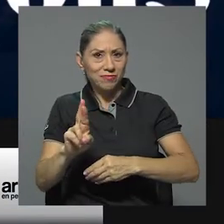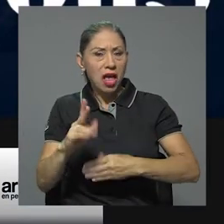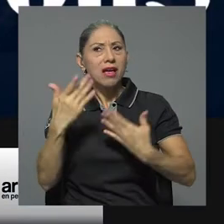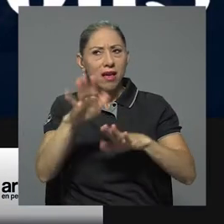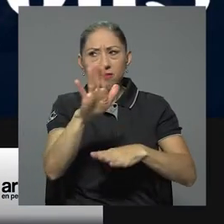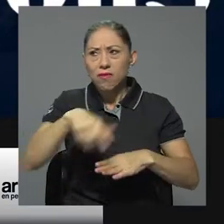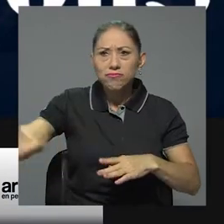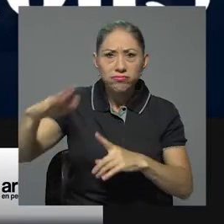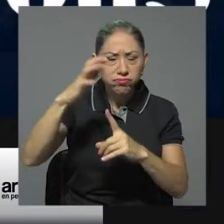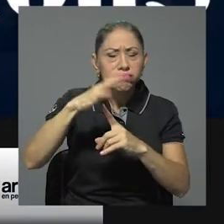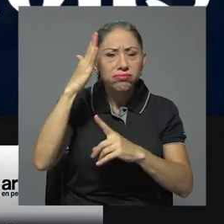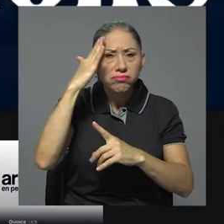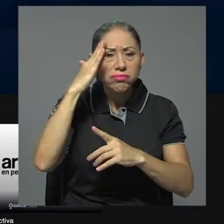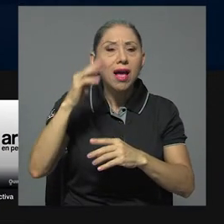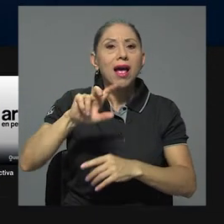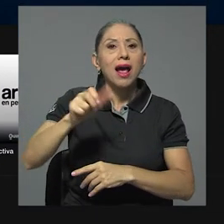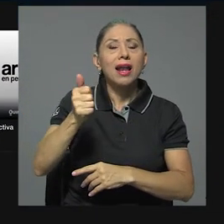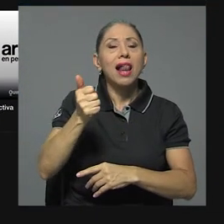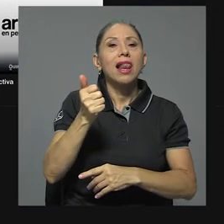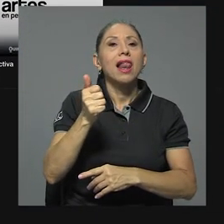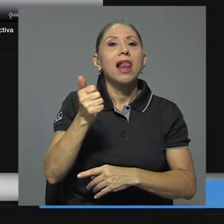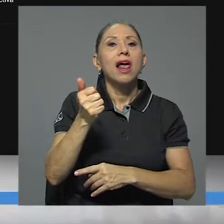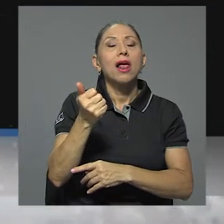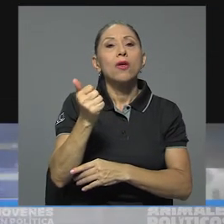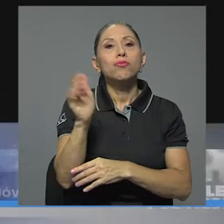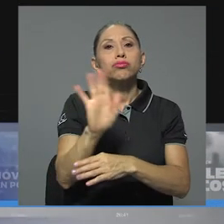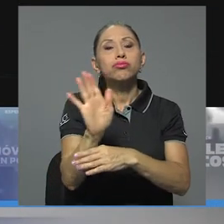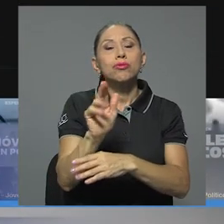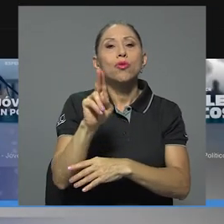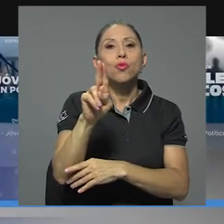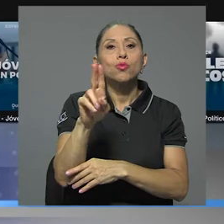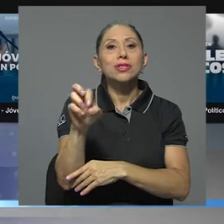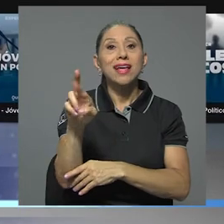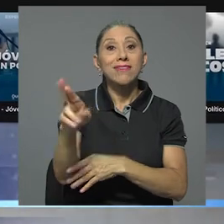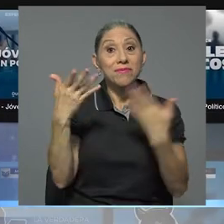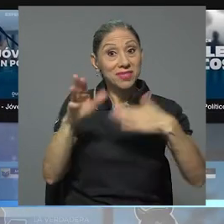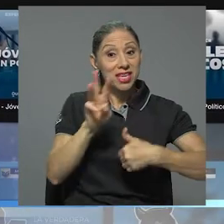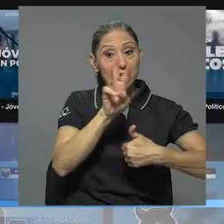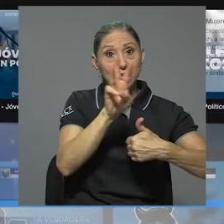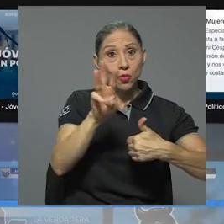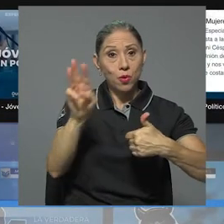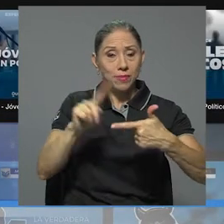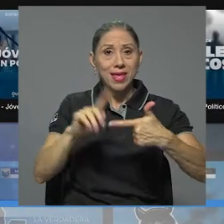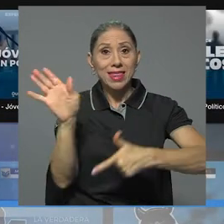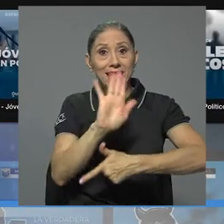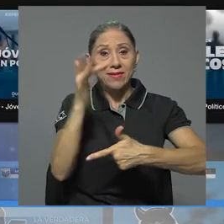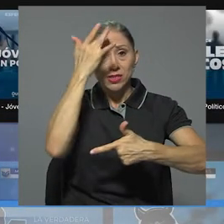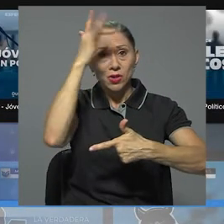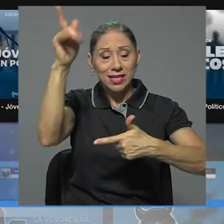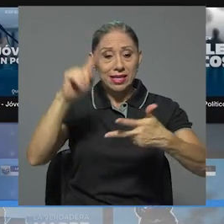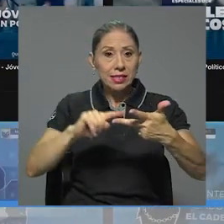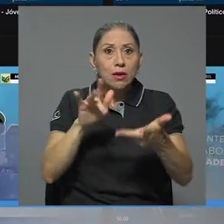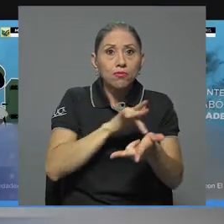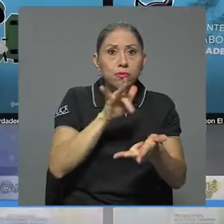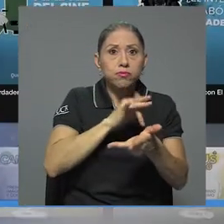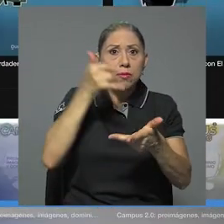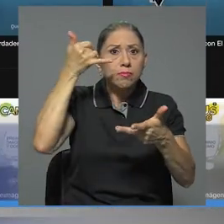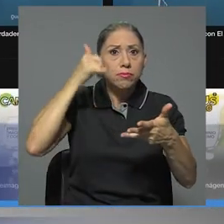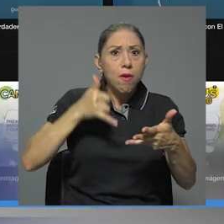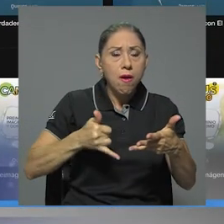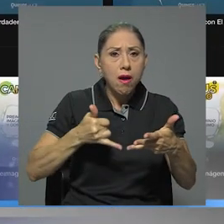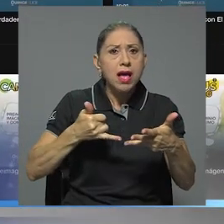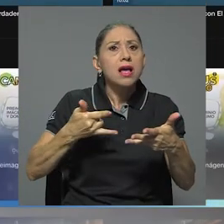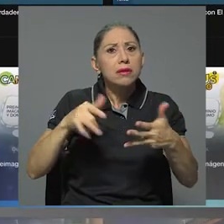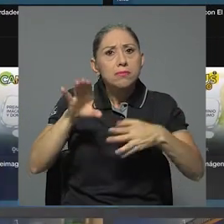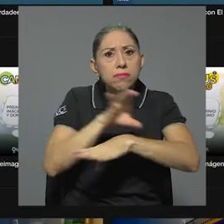como Canal UCR. En este espacio, ya disponible para sitio web, televisores inteligentes y dispositivos móviles, se